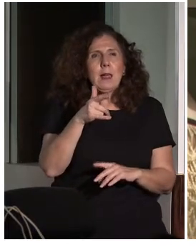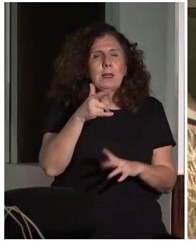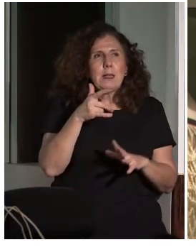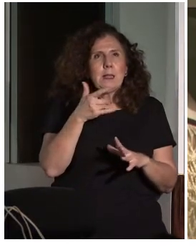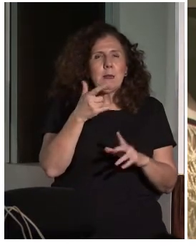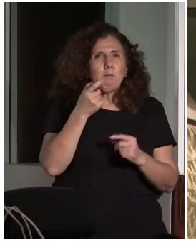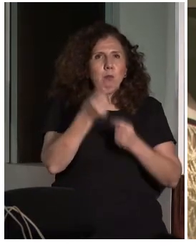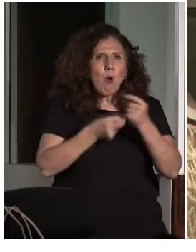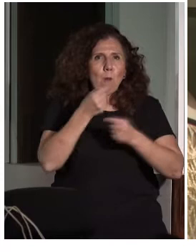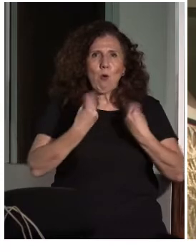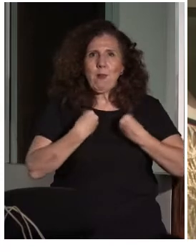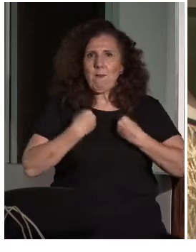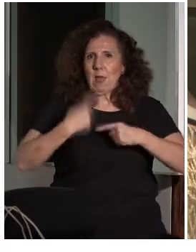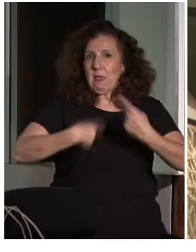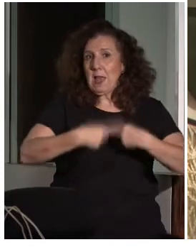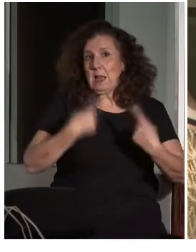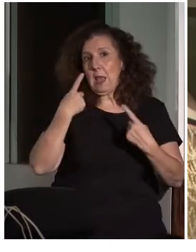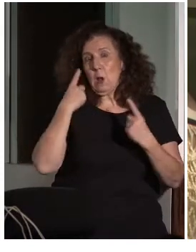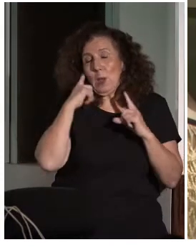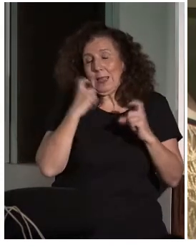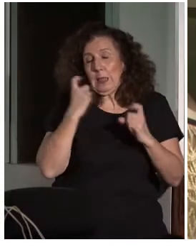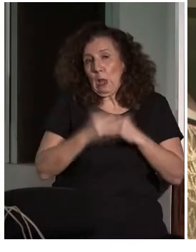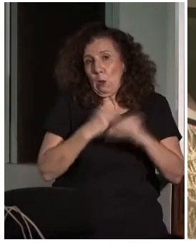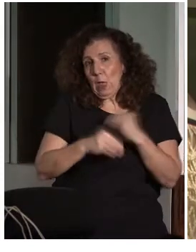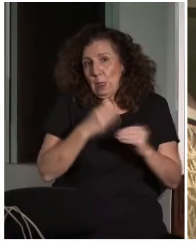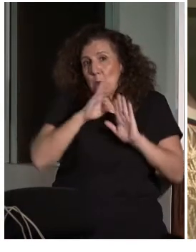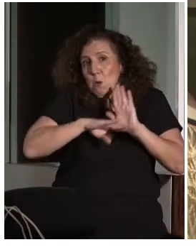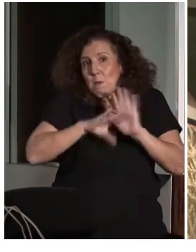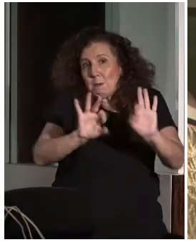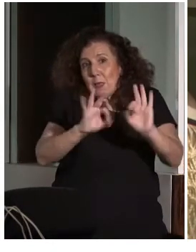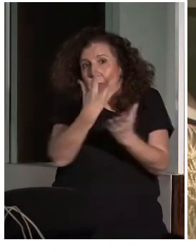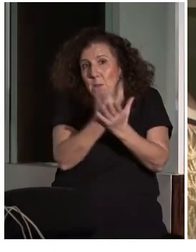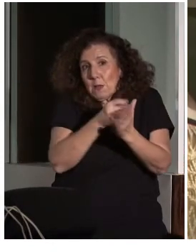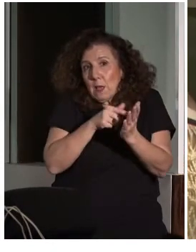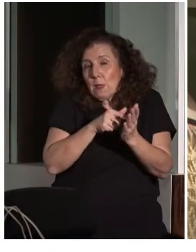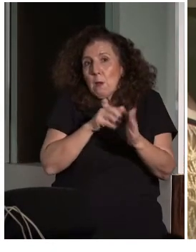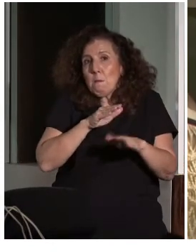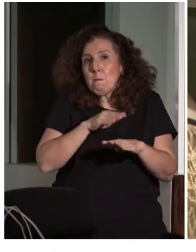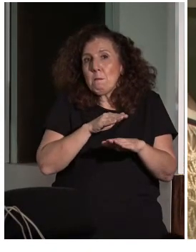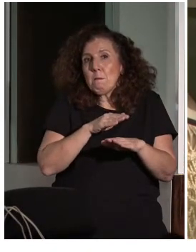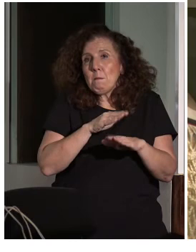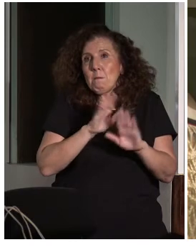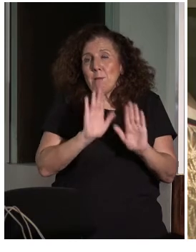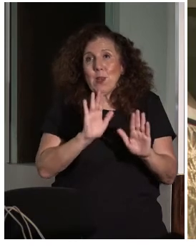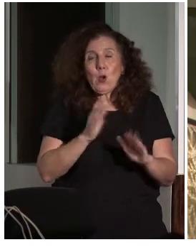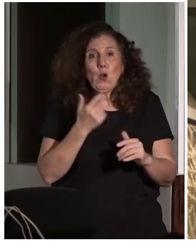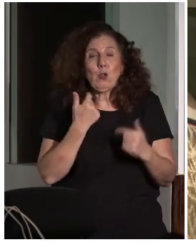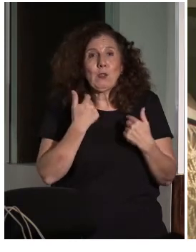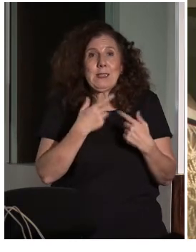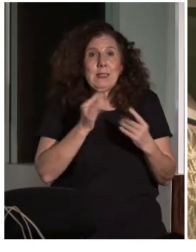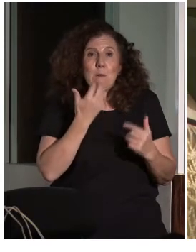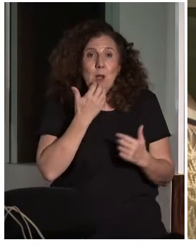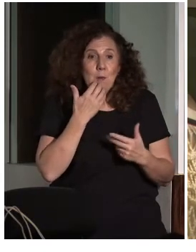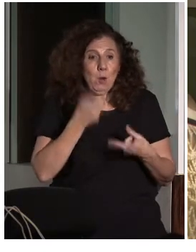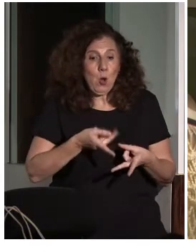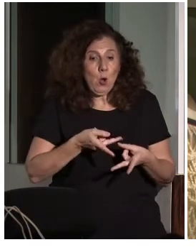diaria y que podemos utilizar, si se nos permiten, desde la gestión del patrimonio, nos permiten